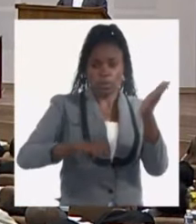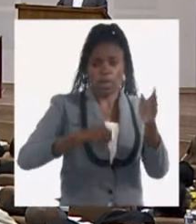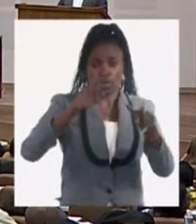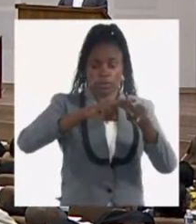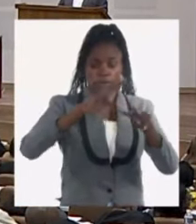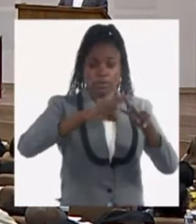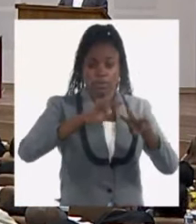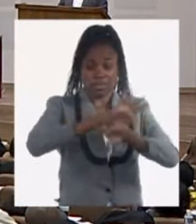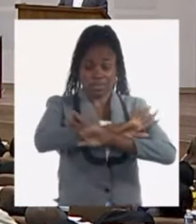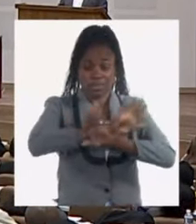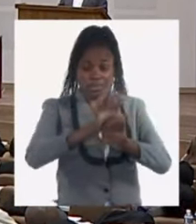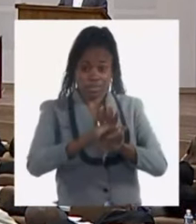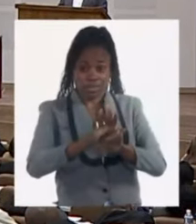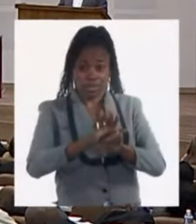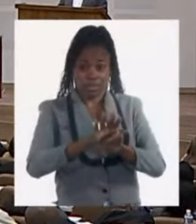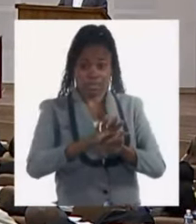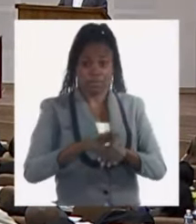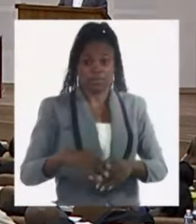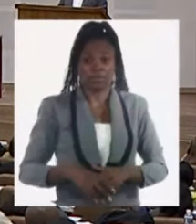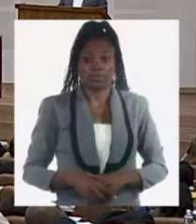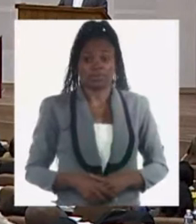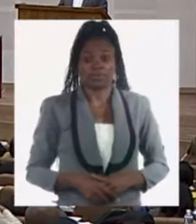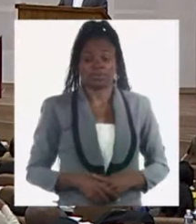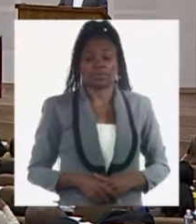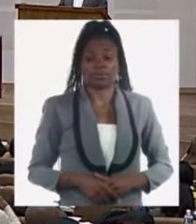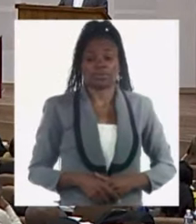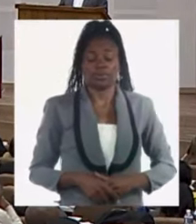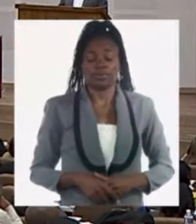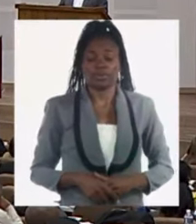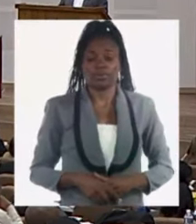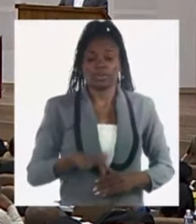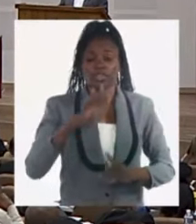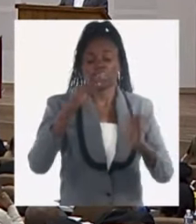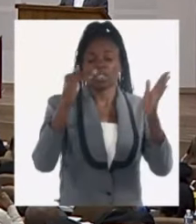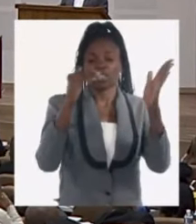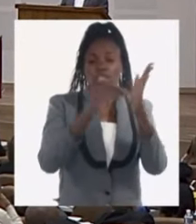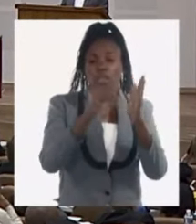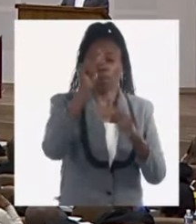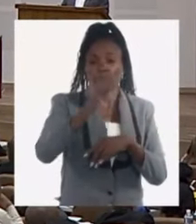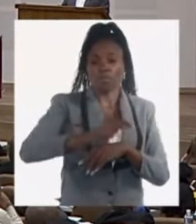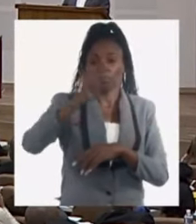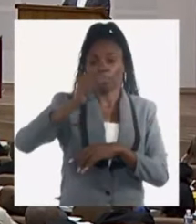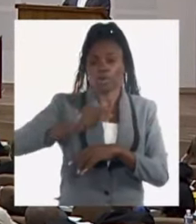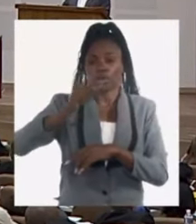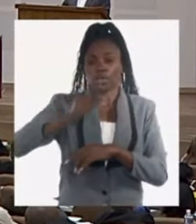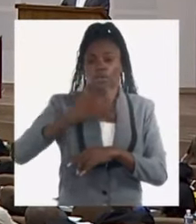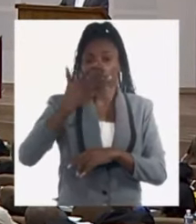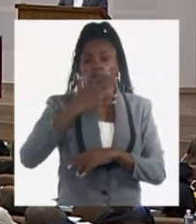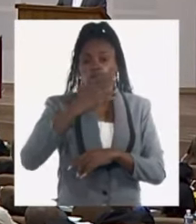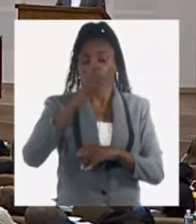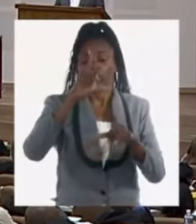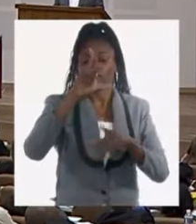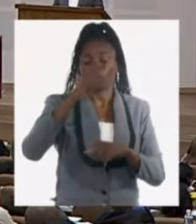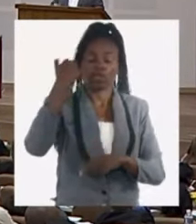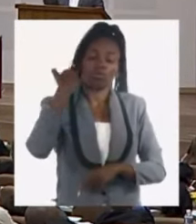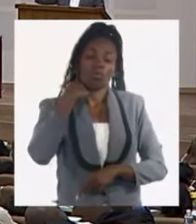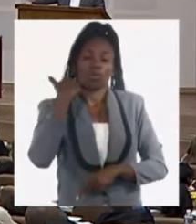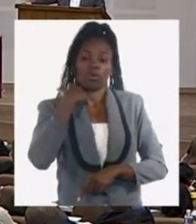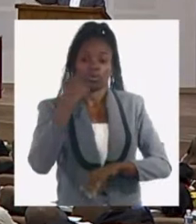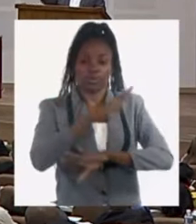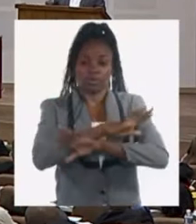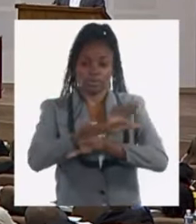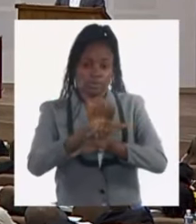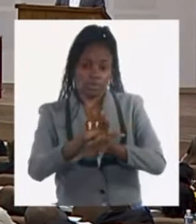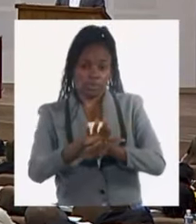que ya está operando con una capacidad de 5 millones 705,7 millones de litros al año y